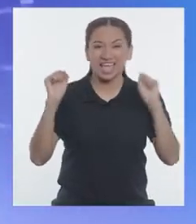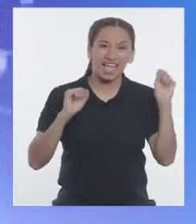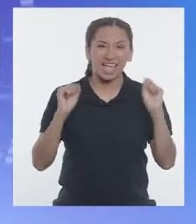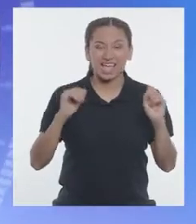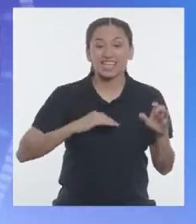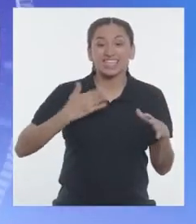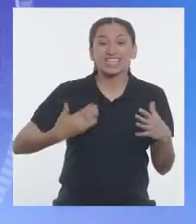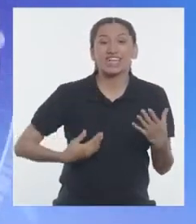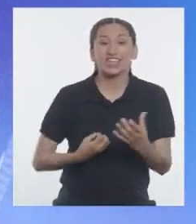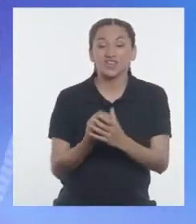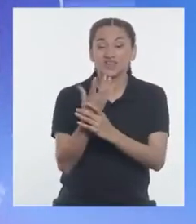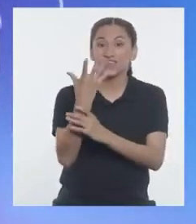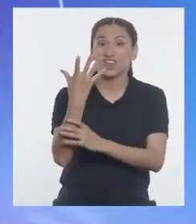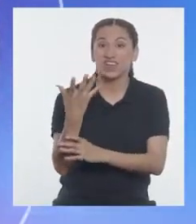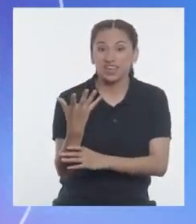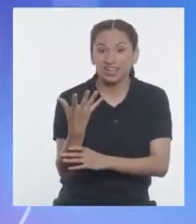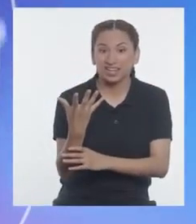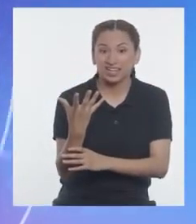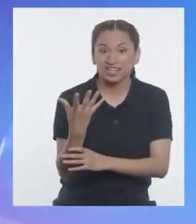¿Señora Flor?